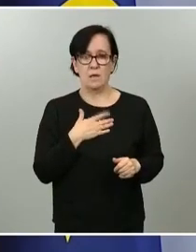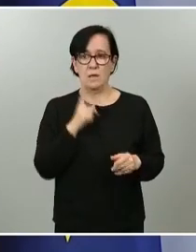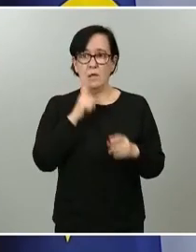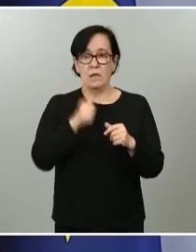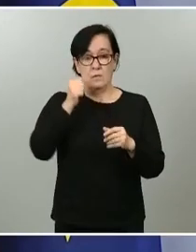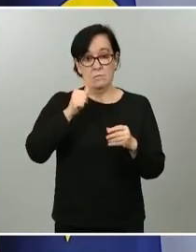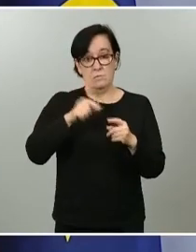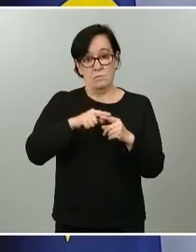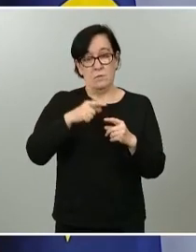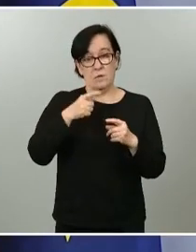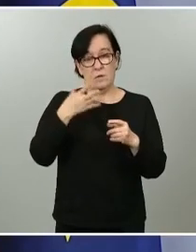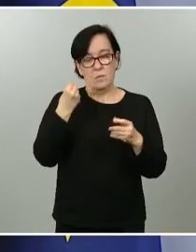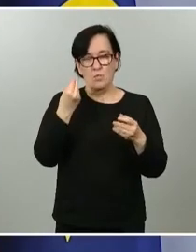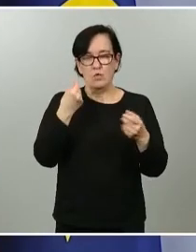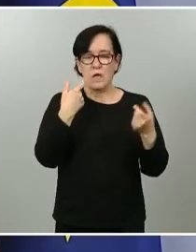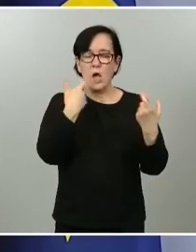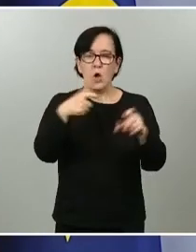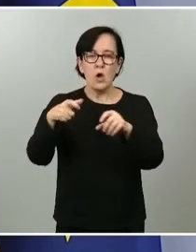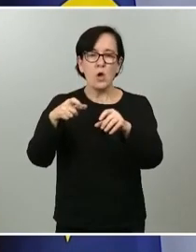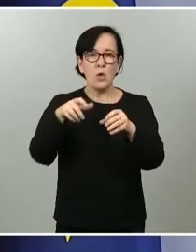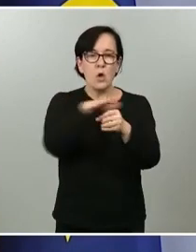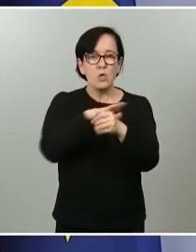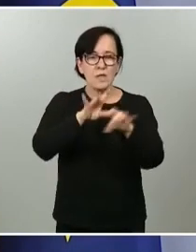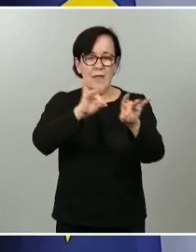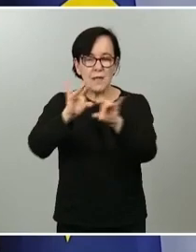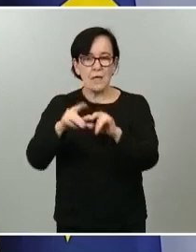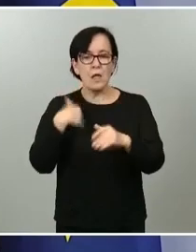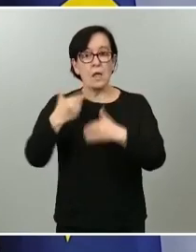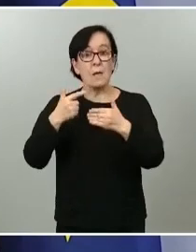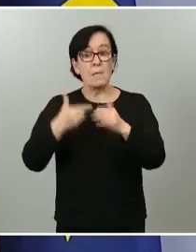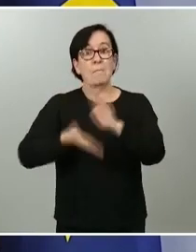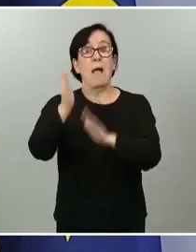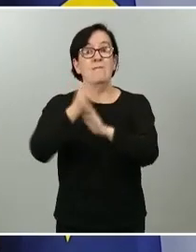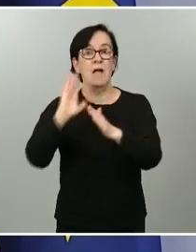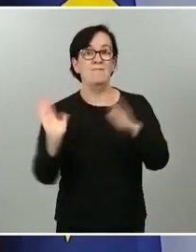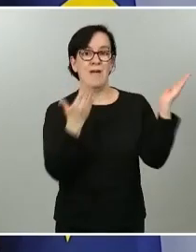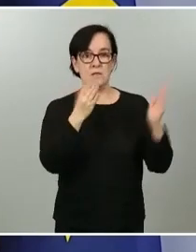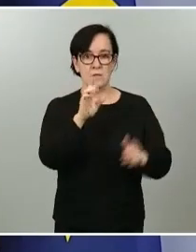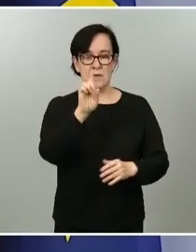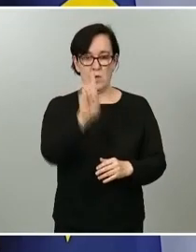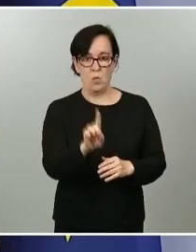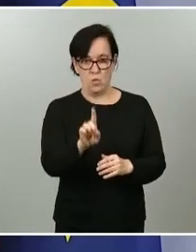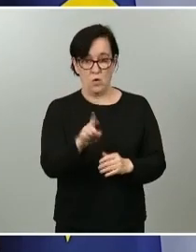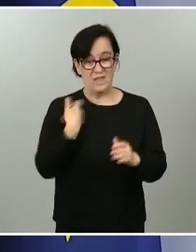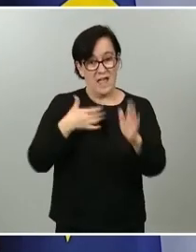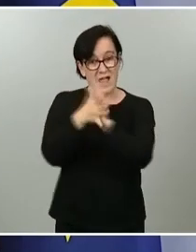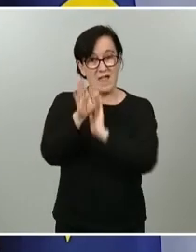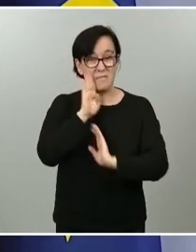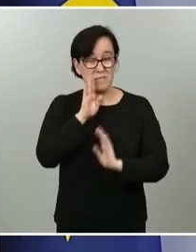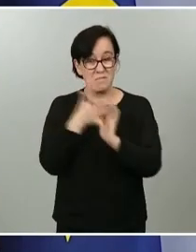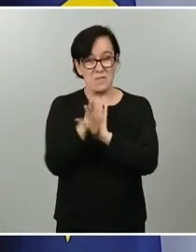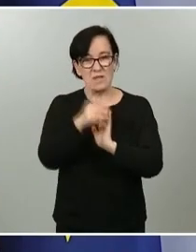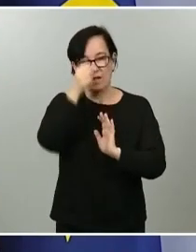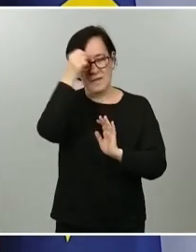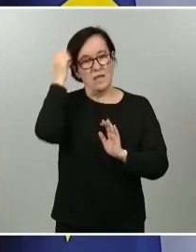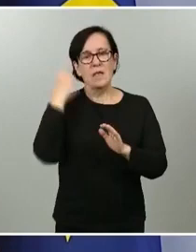Muchas unidades territoriales de nuestro país van a progresar a fase 1, tal como explicamos ayer. Un poco más de la